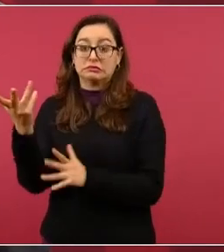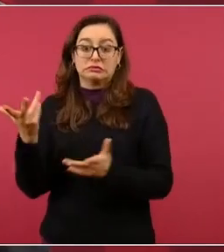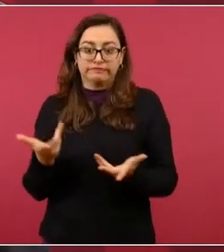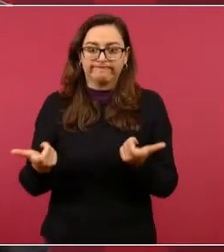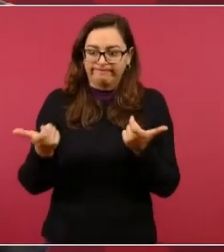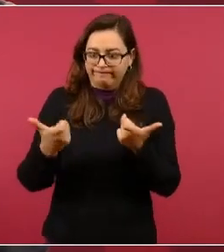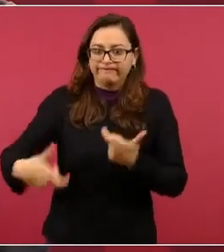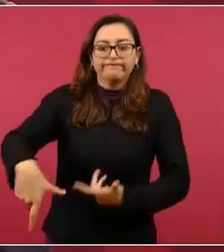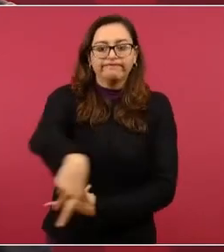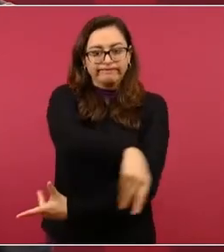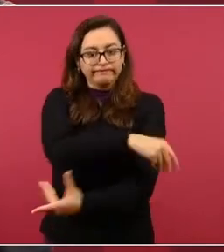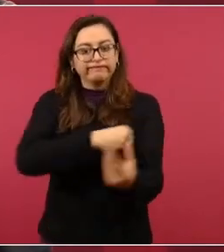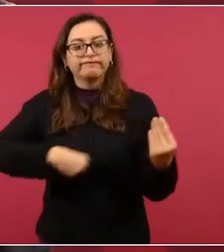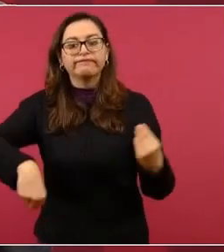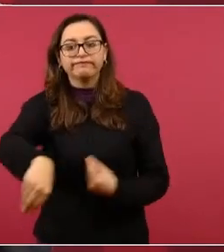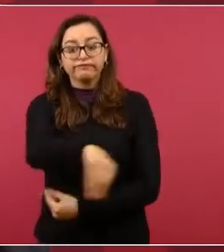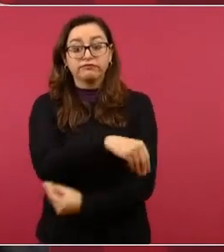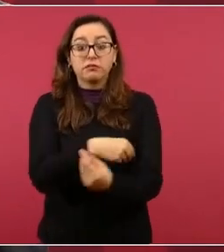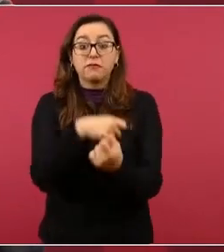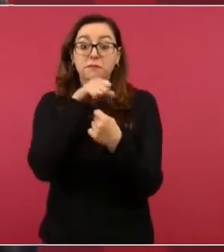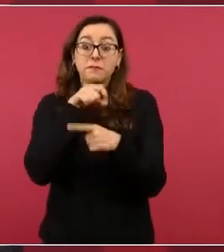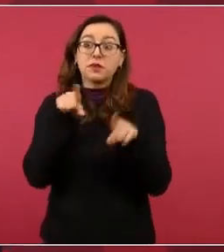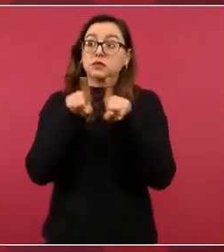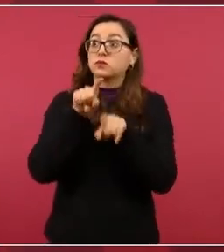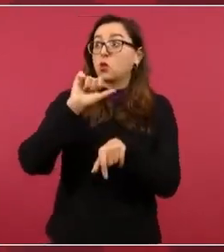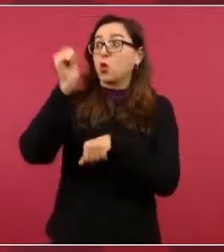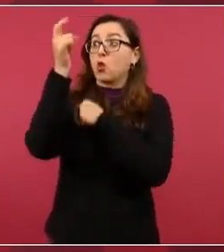extranjera? Y la inversión extranjera,